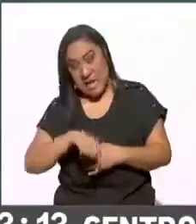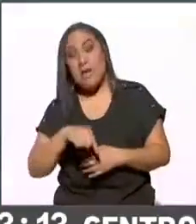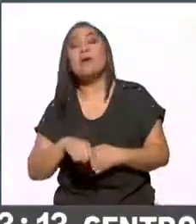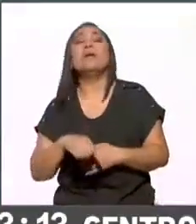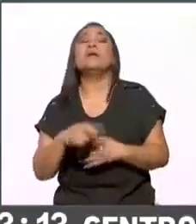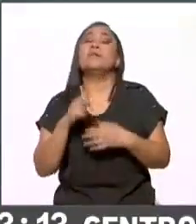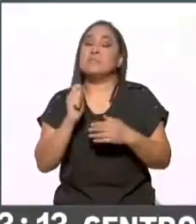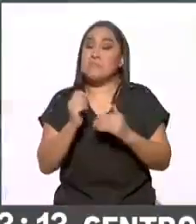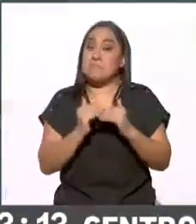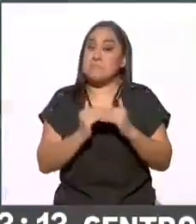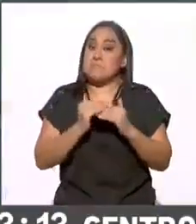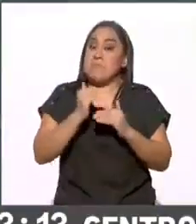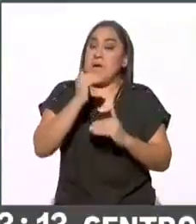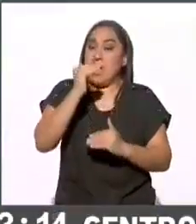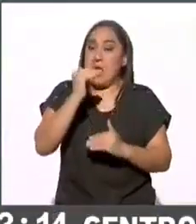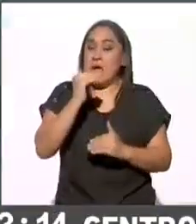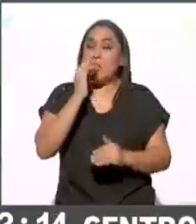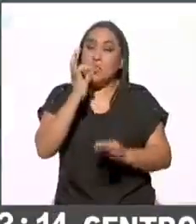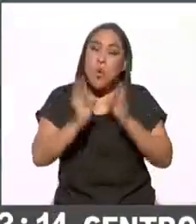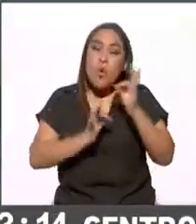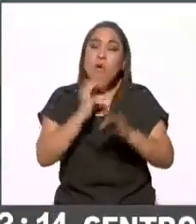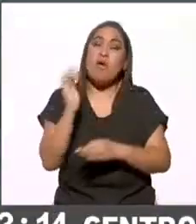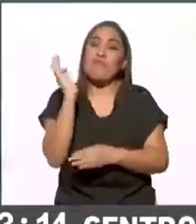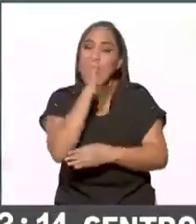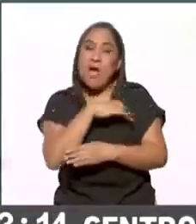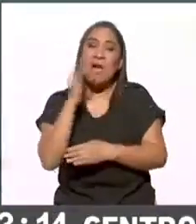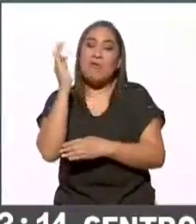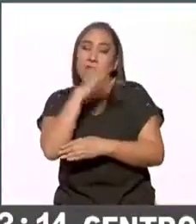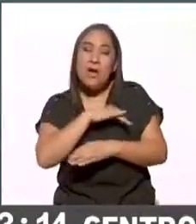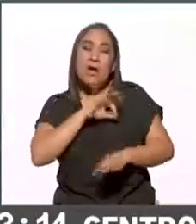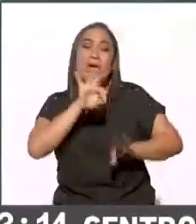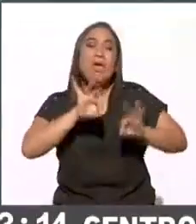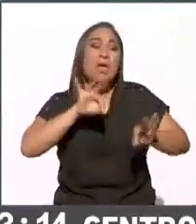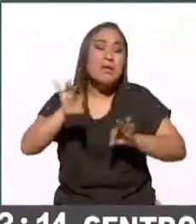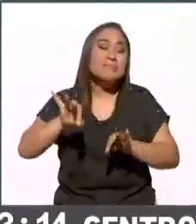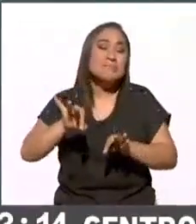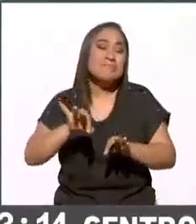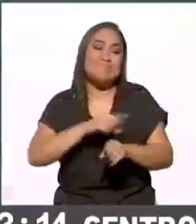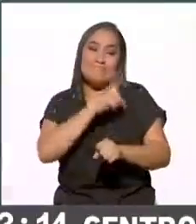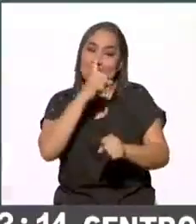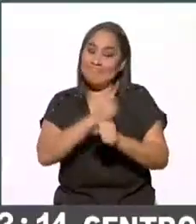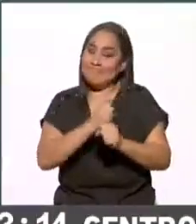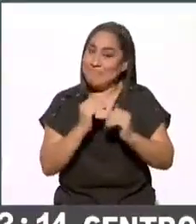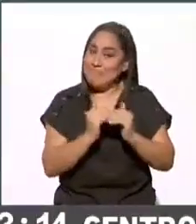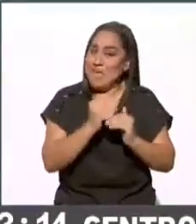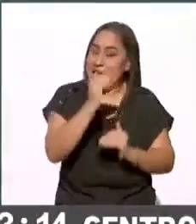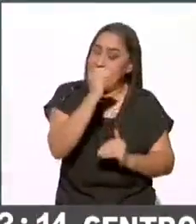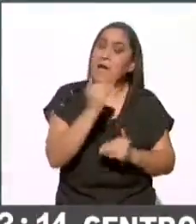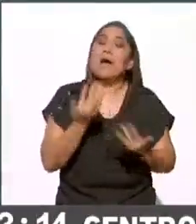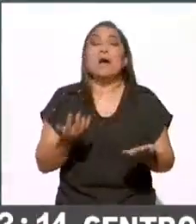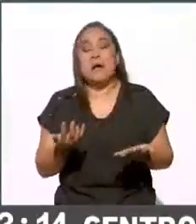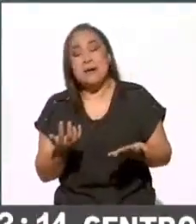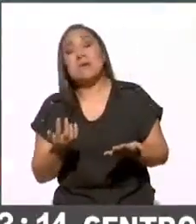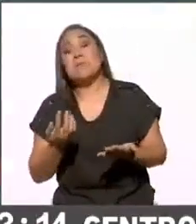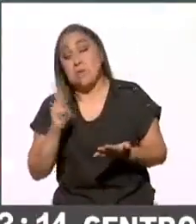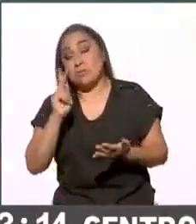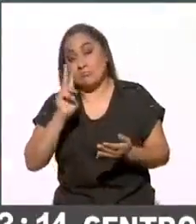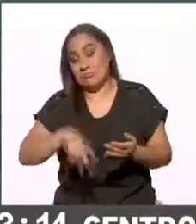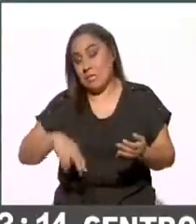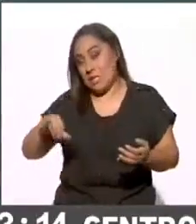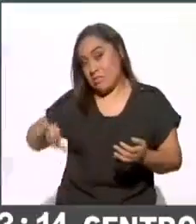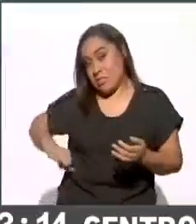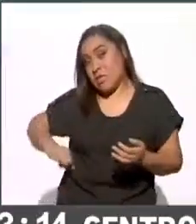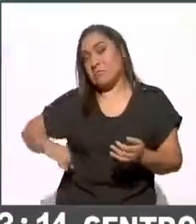noticias y que sean las declaraciones falsas las que encabezan la lista. Pero yo creo que es muy interesante señalarlo porque ya